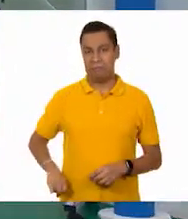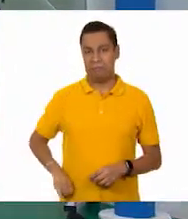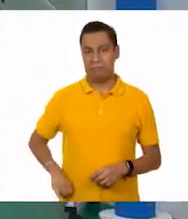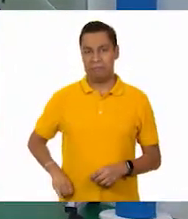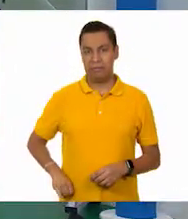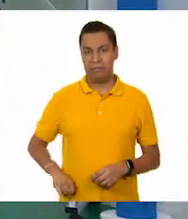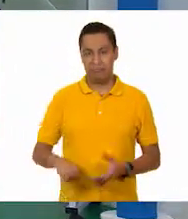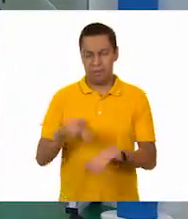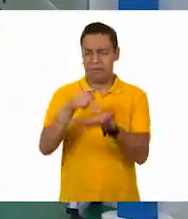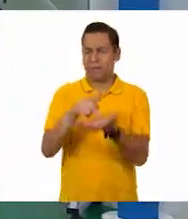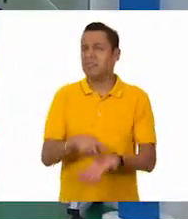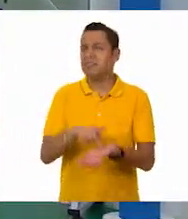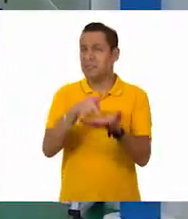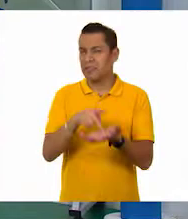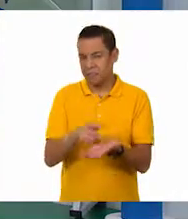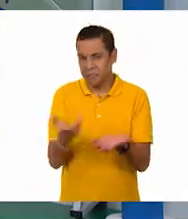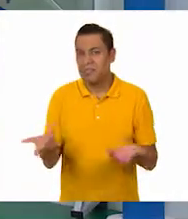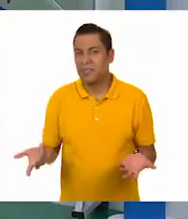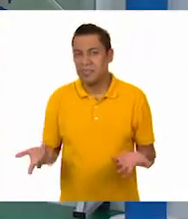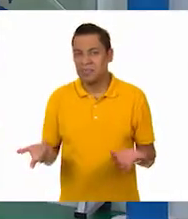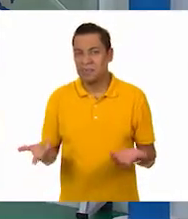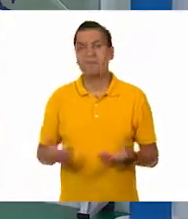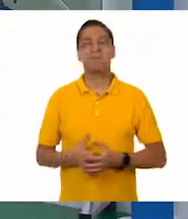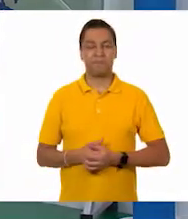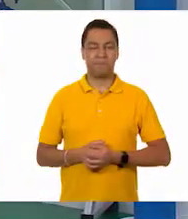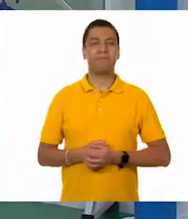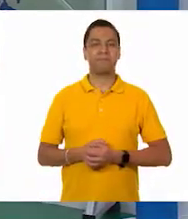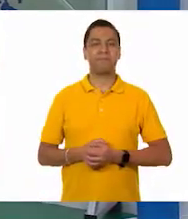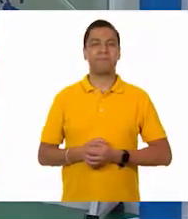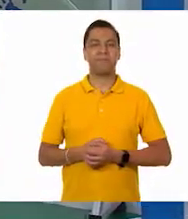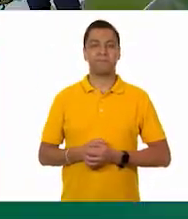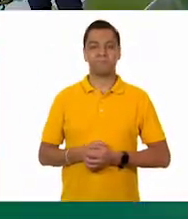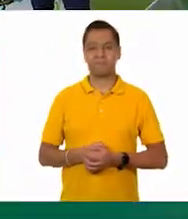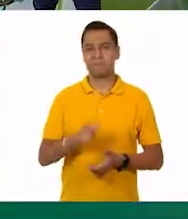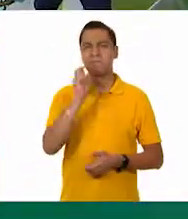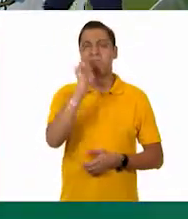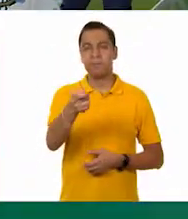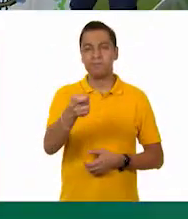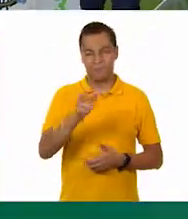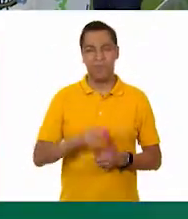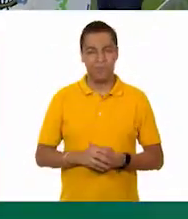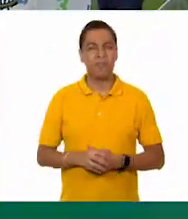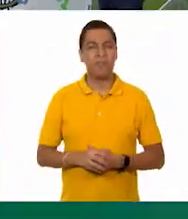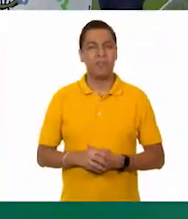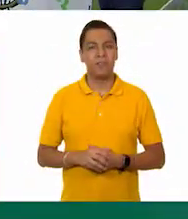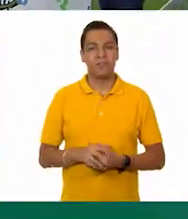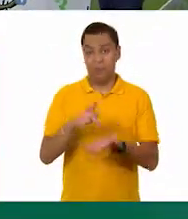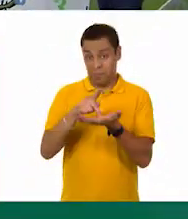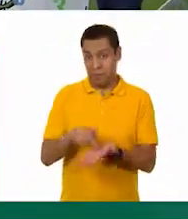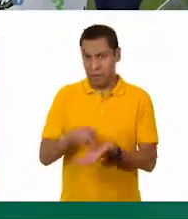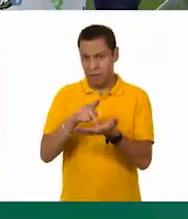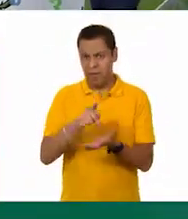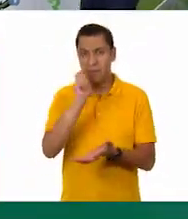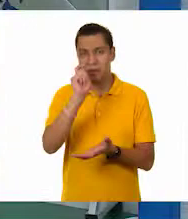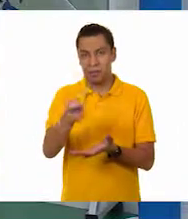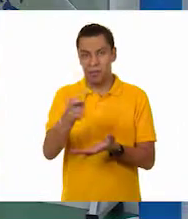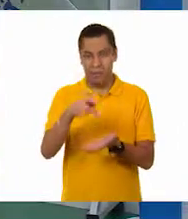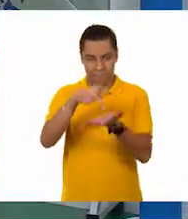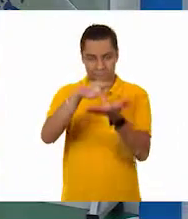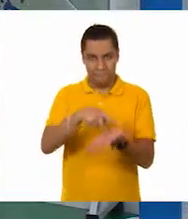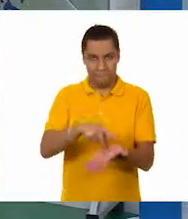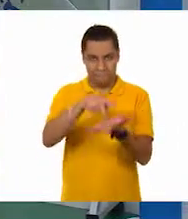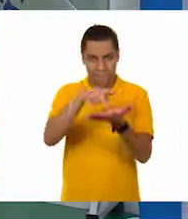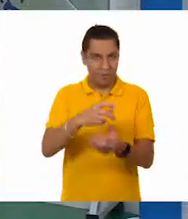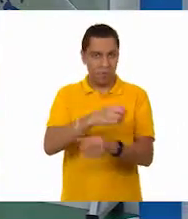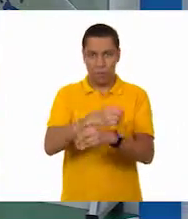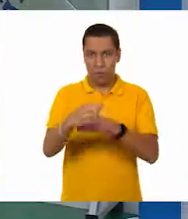pesados! ¡Qué pesados! Muy bien. Bueno, ¿y de qué se trata? Ah, mira, el día de hoy vamos a trabajar con el peso de